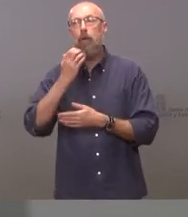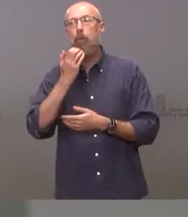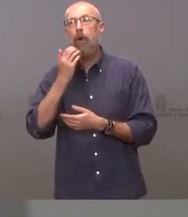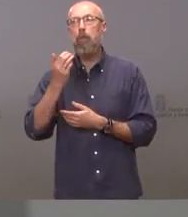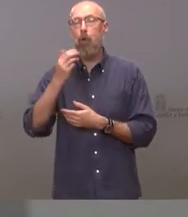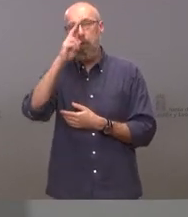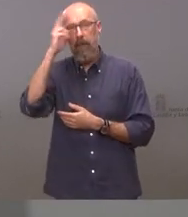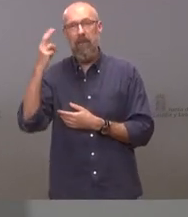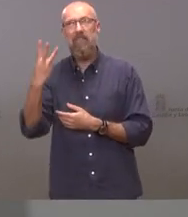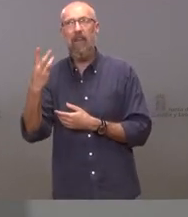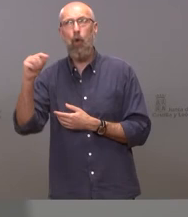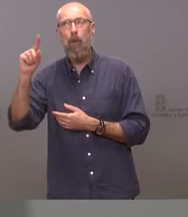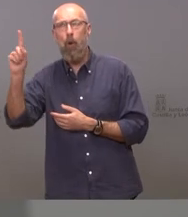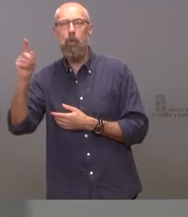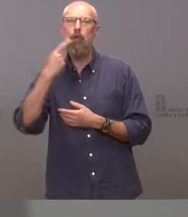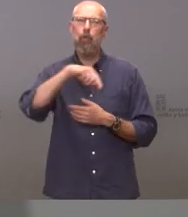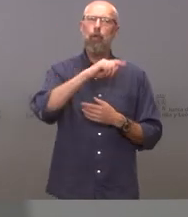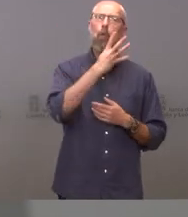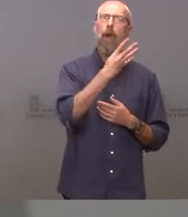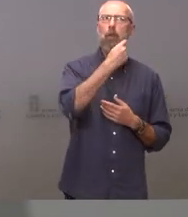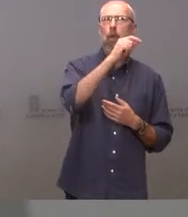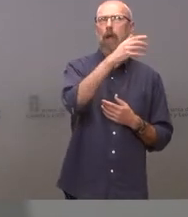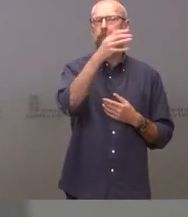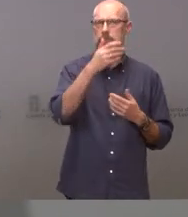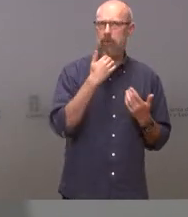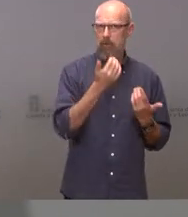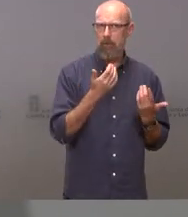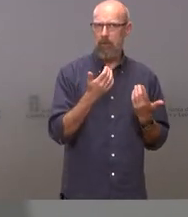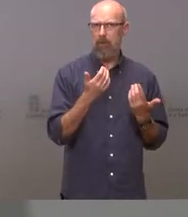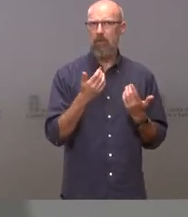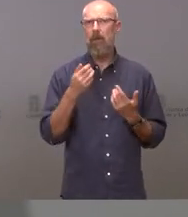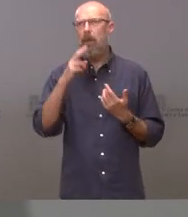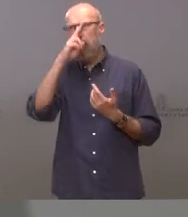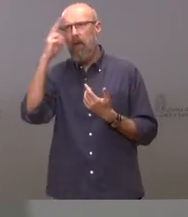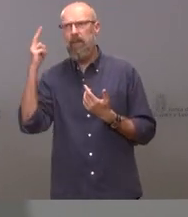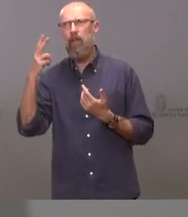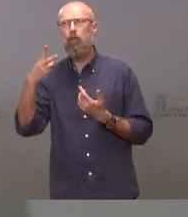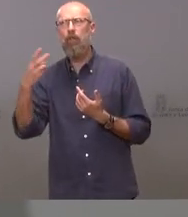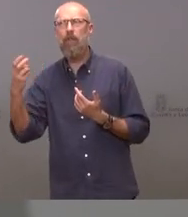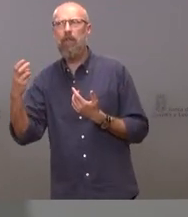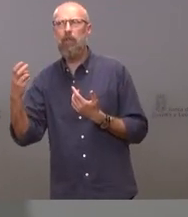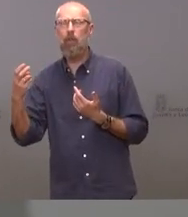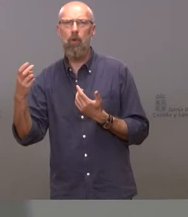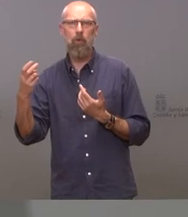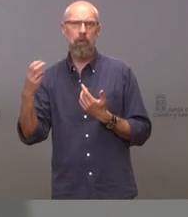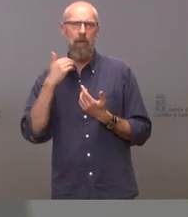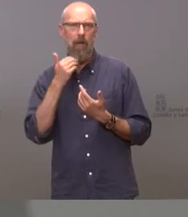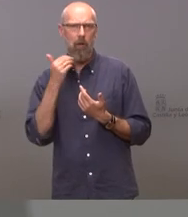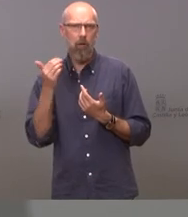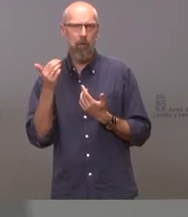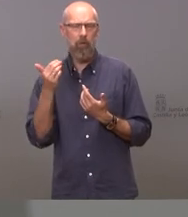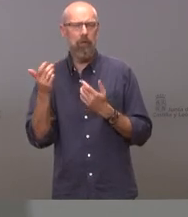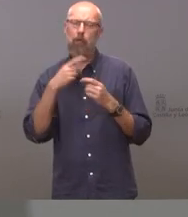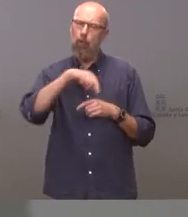,1 si yo no recuerdo mal Madrid tiene 209 nosotros tenemos 110 hematólogos